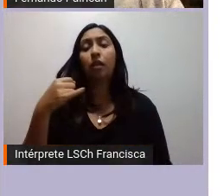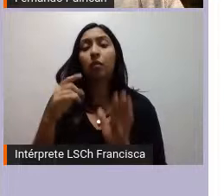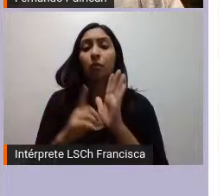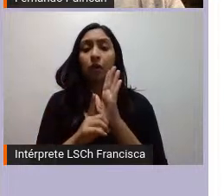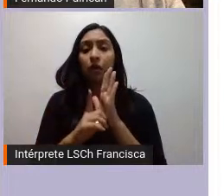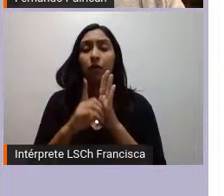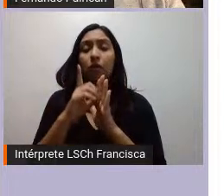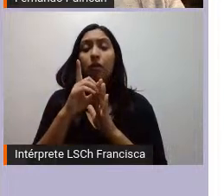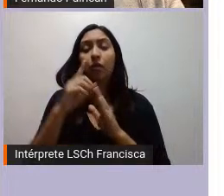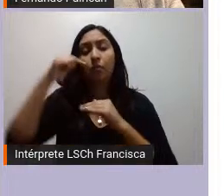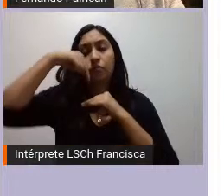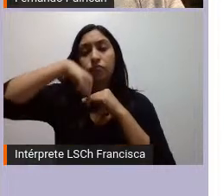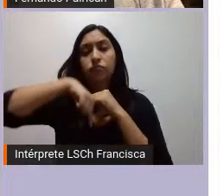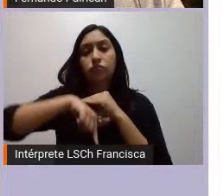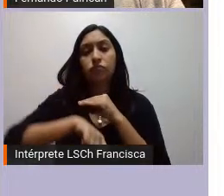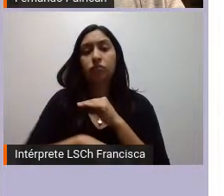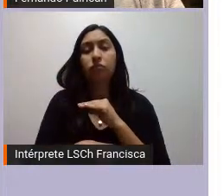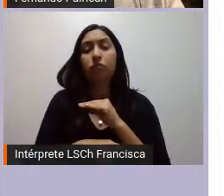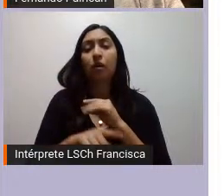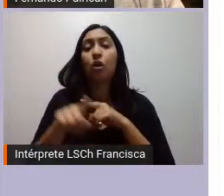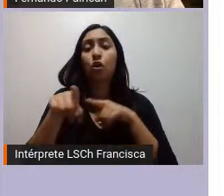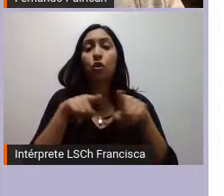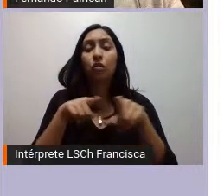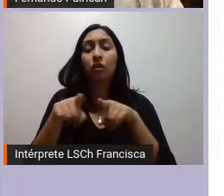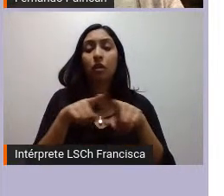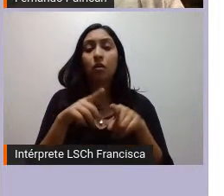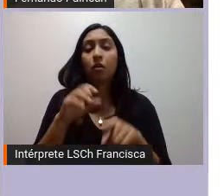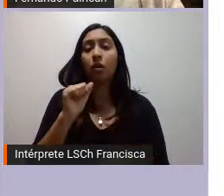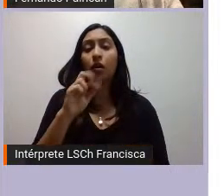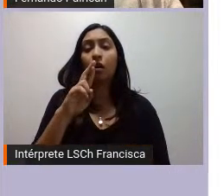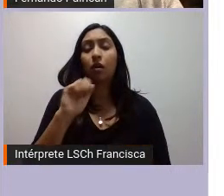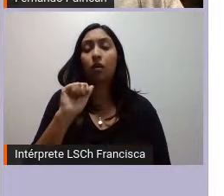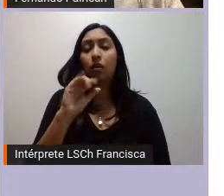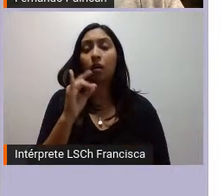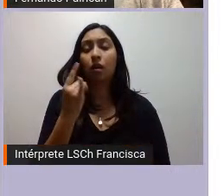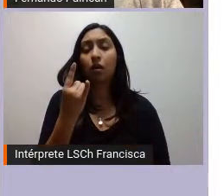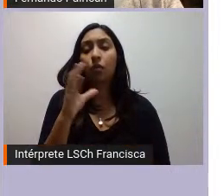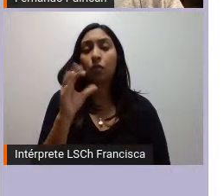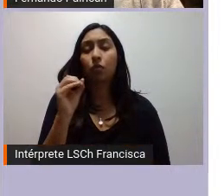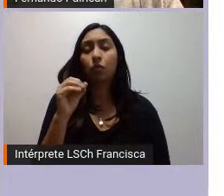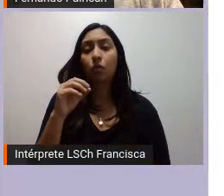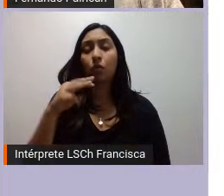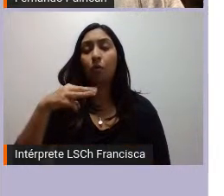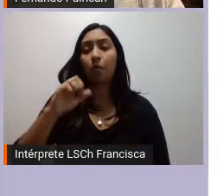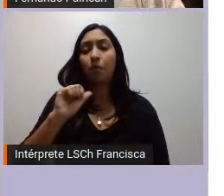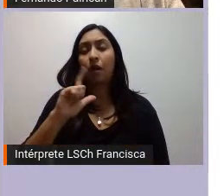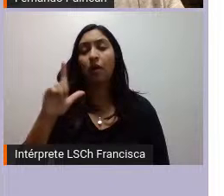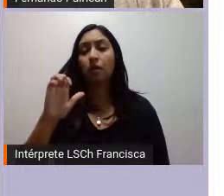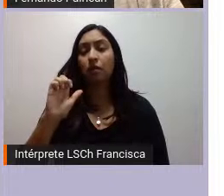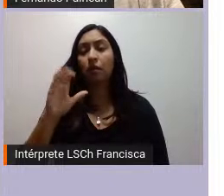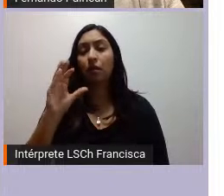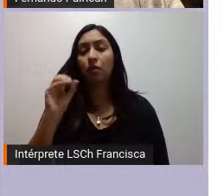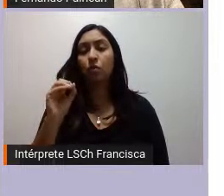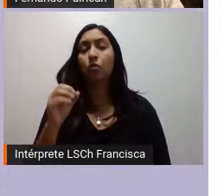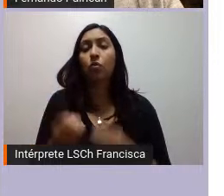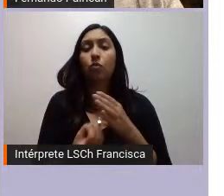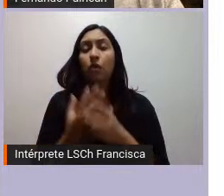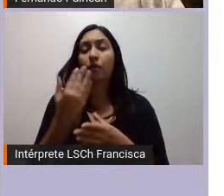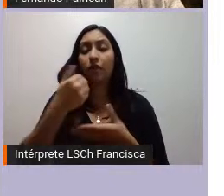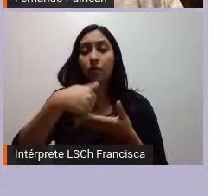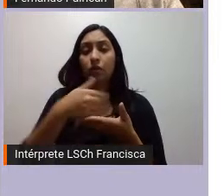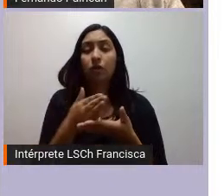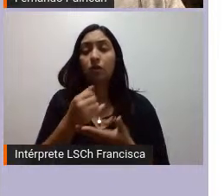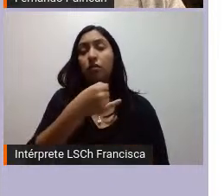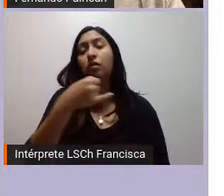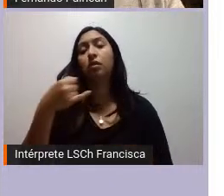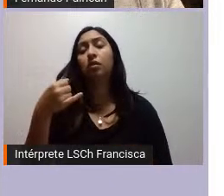mayor profundidad la coordinadora Arauco Mayeco y también lo podemos ver en las nuevas organizaciones que han surgido posterior luego del año 2012 como es Aucán